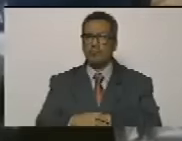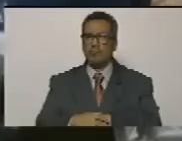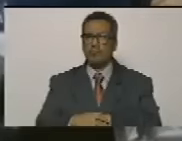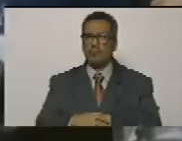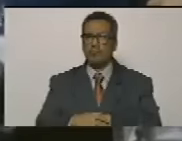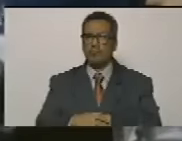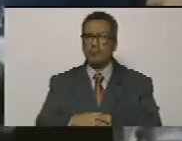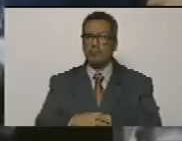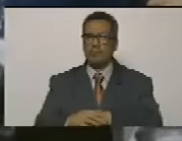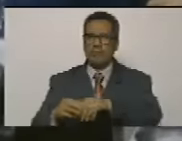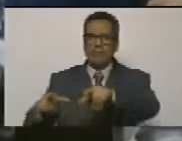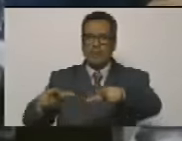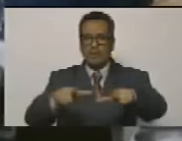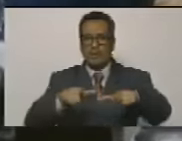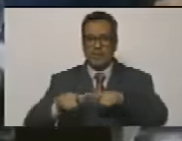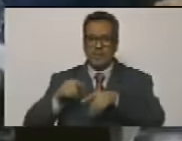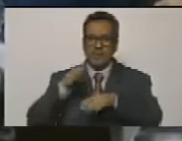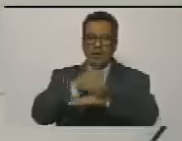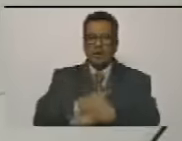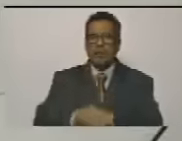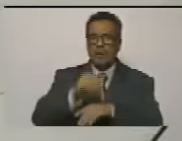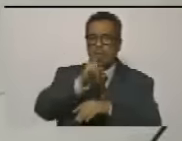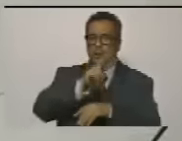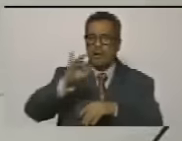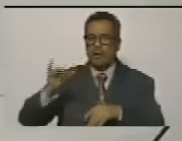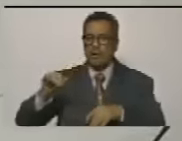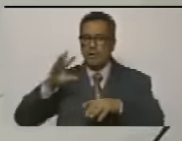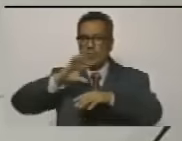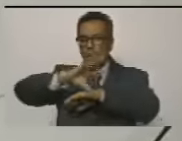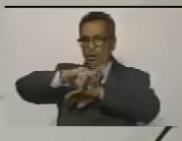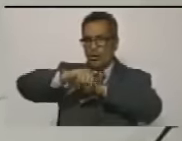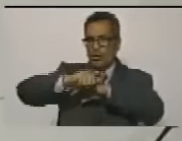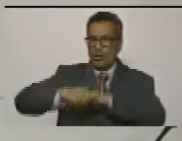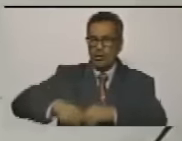entrar a la brigada 21 robar el parque de armas